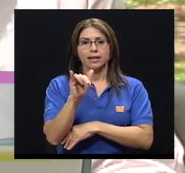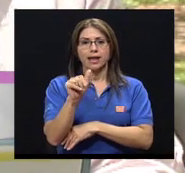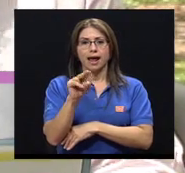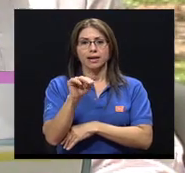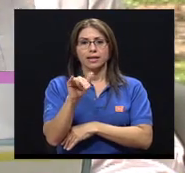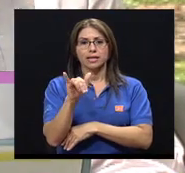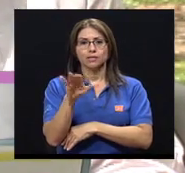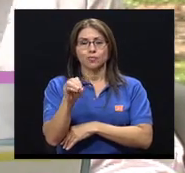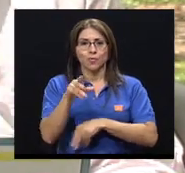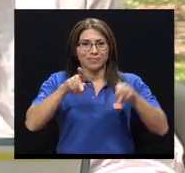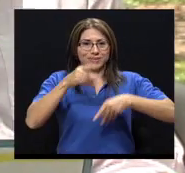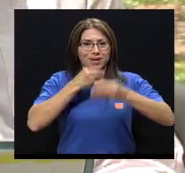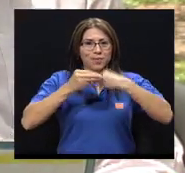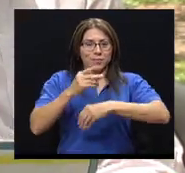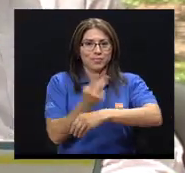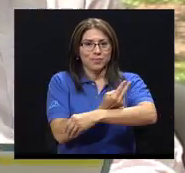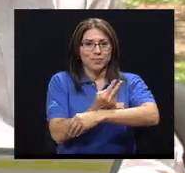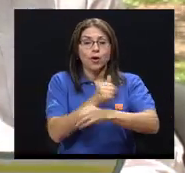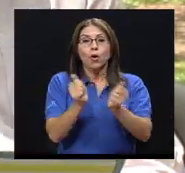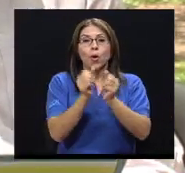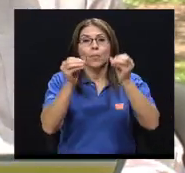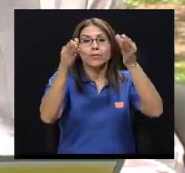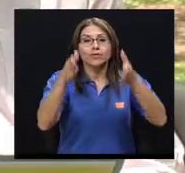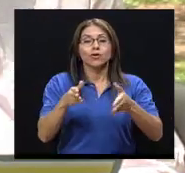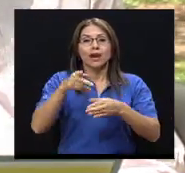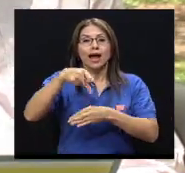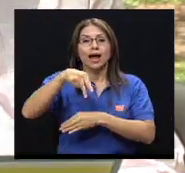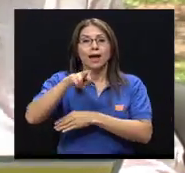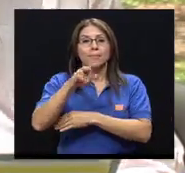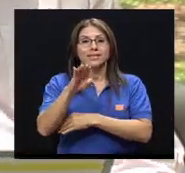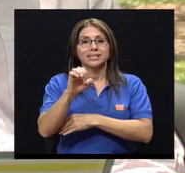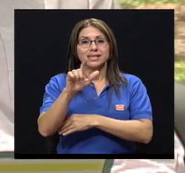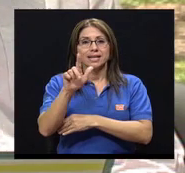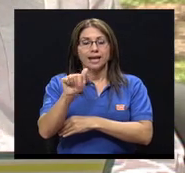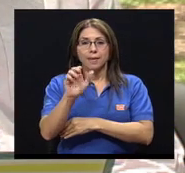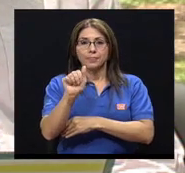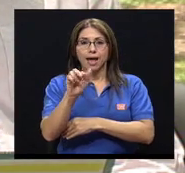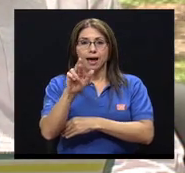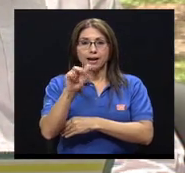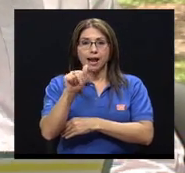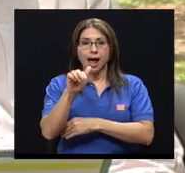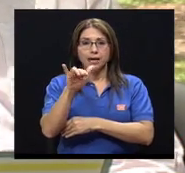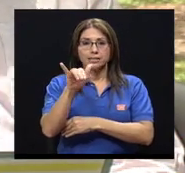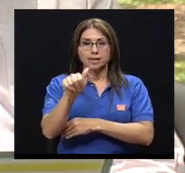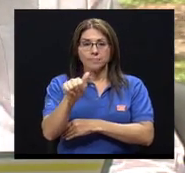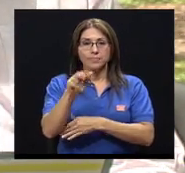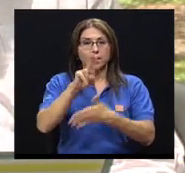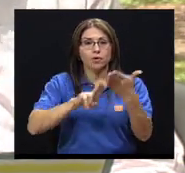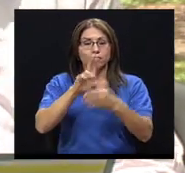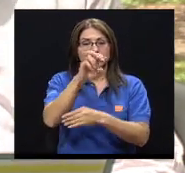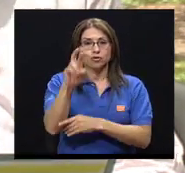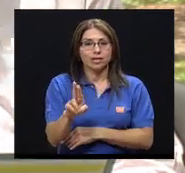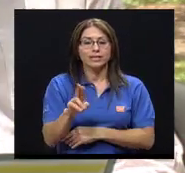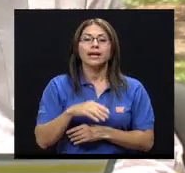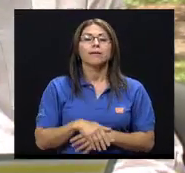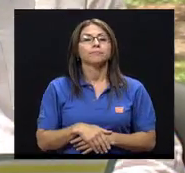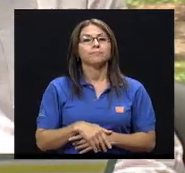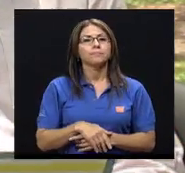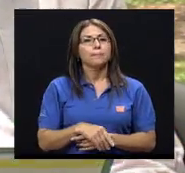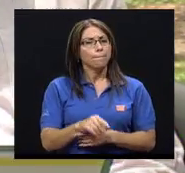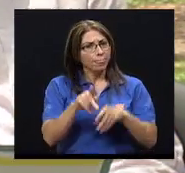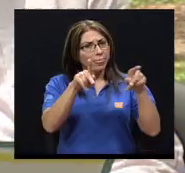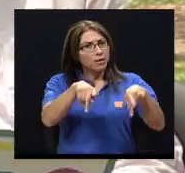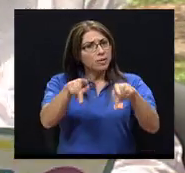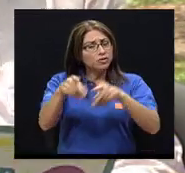profesora Priscila Araya, de la Universidad de Costa Rica. Profesora, ¿las personas vegetarianas deben, y de igual